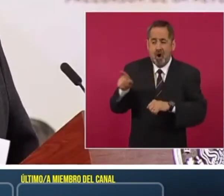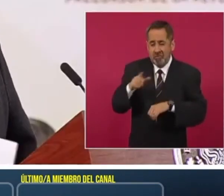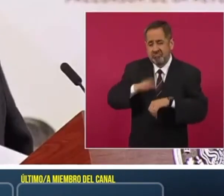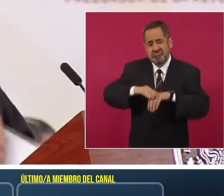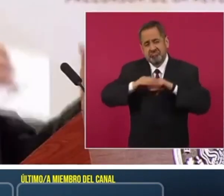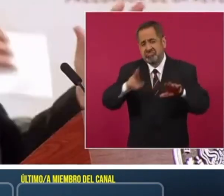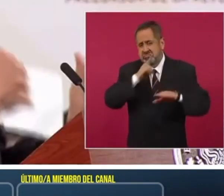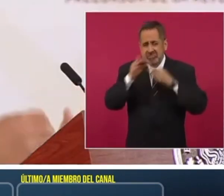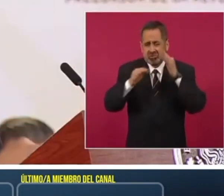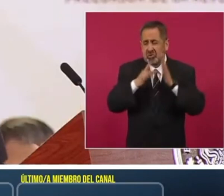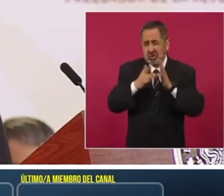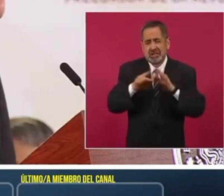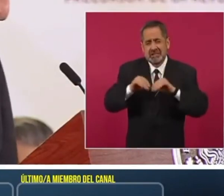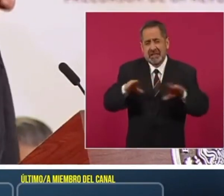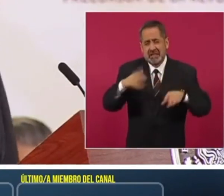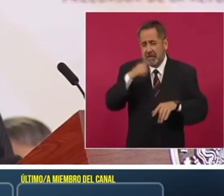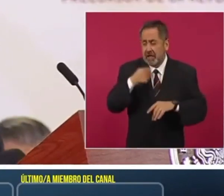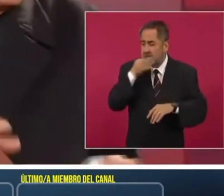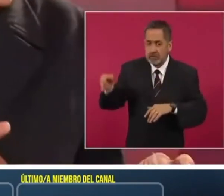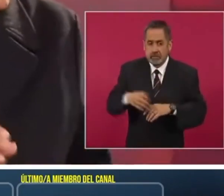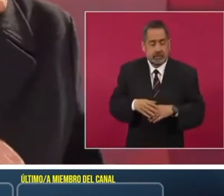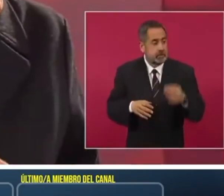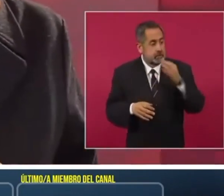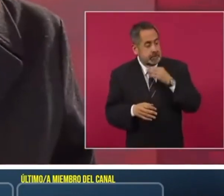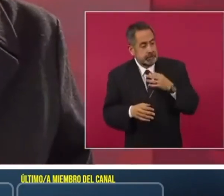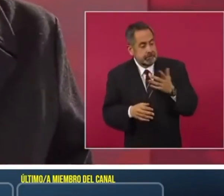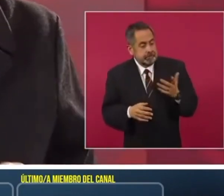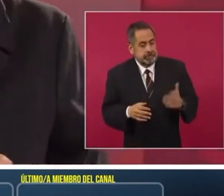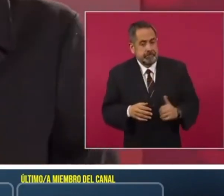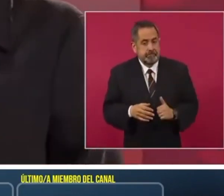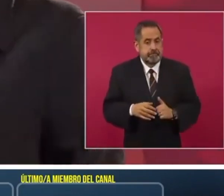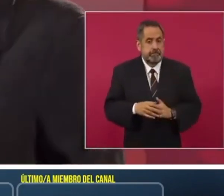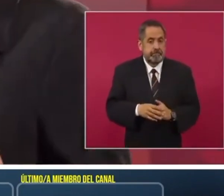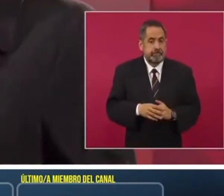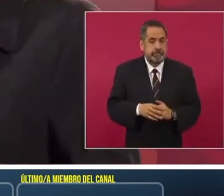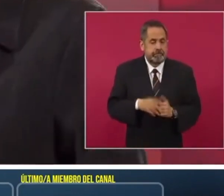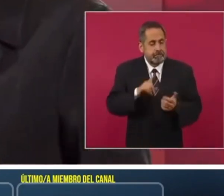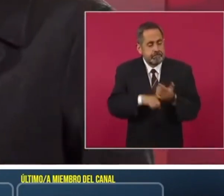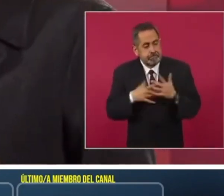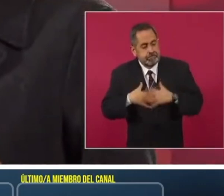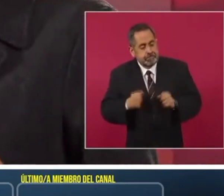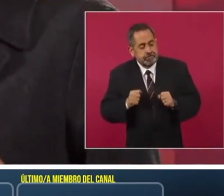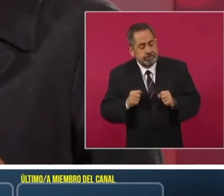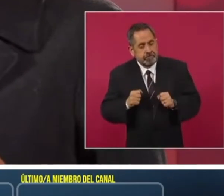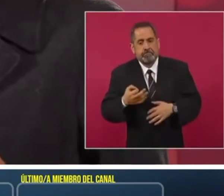o algo así. Y pues quién sabe de este tipo. Y sí